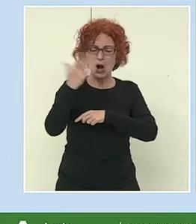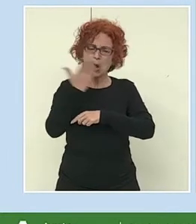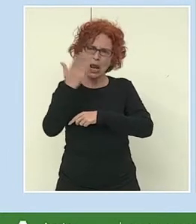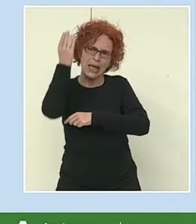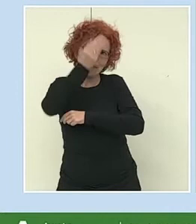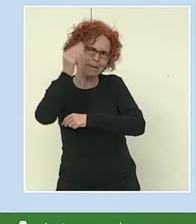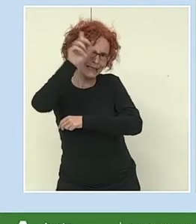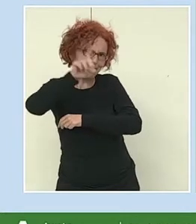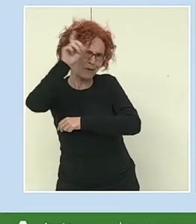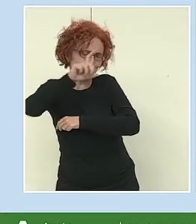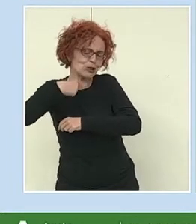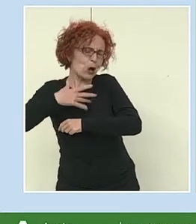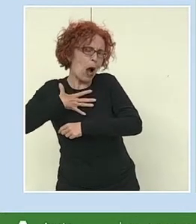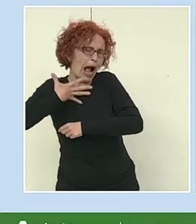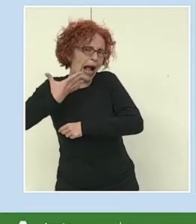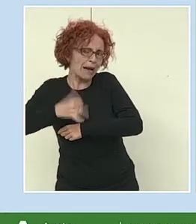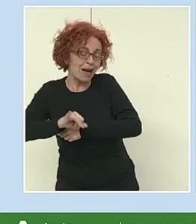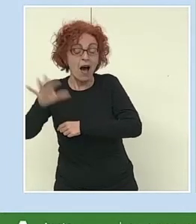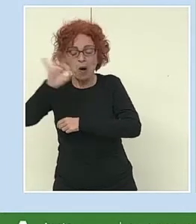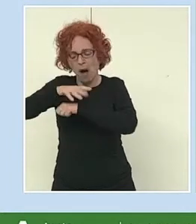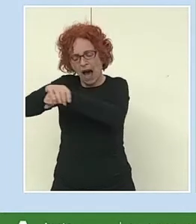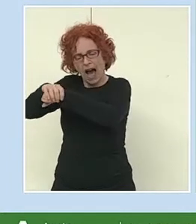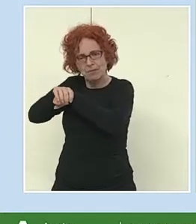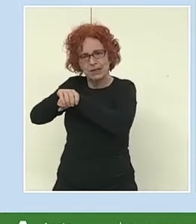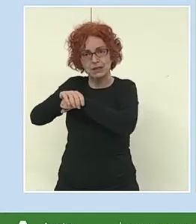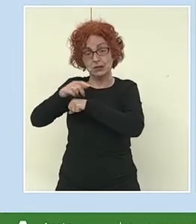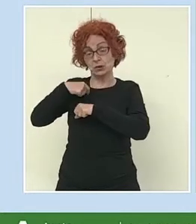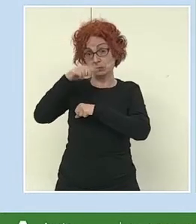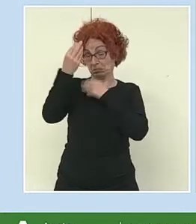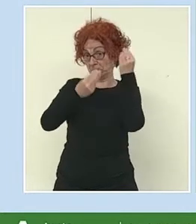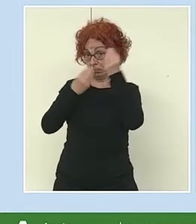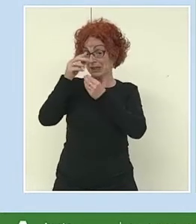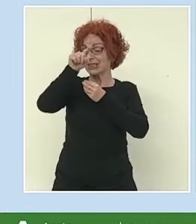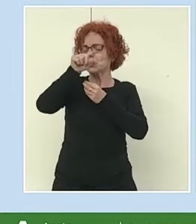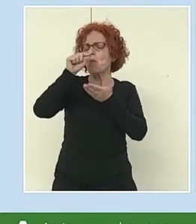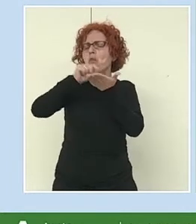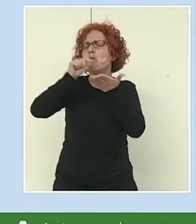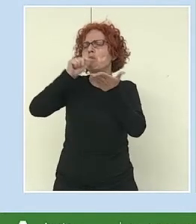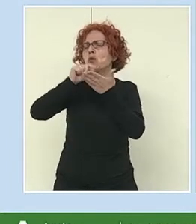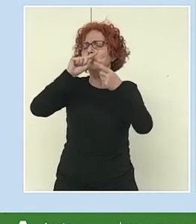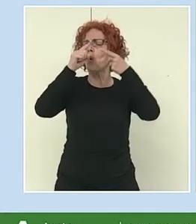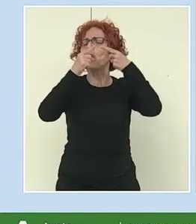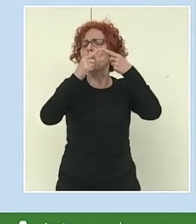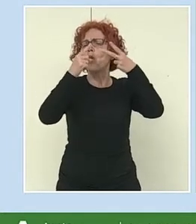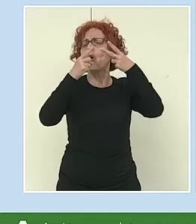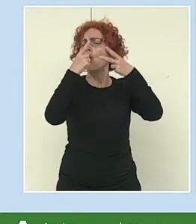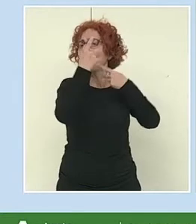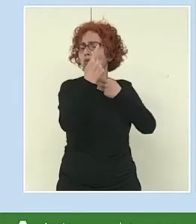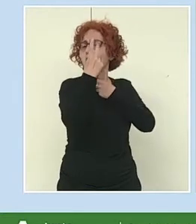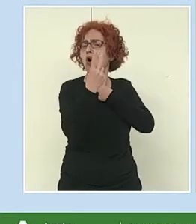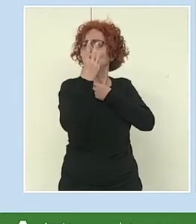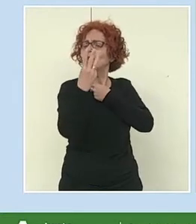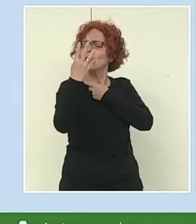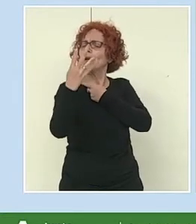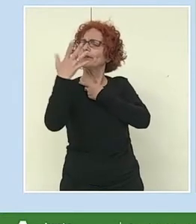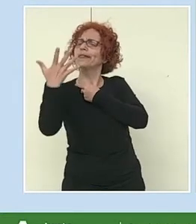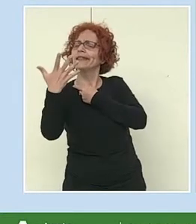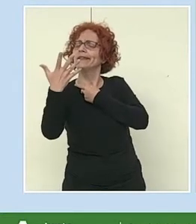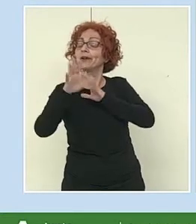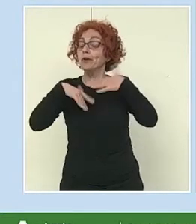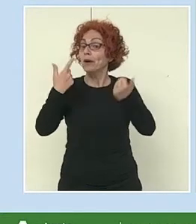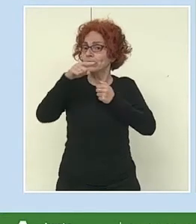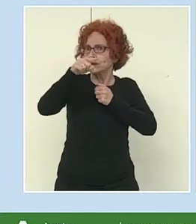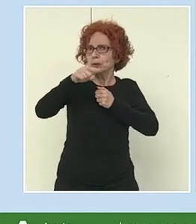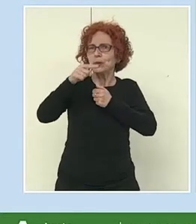Según tu criterio, señalando del 1 al 5, tu entorno, cómo te influye a la hora de